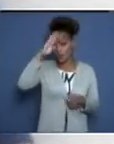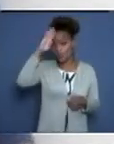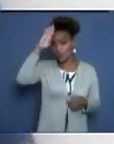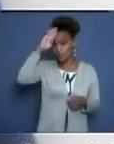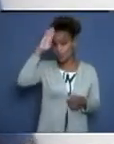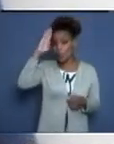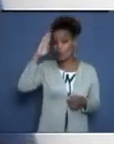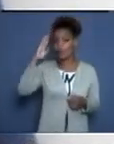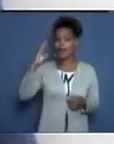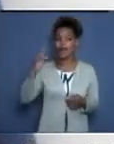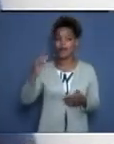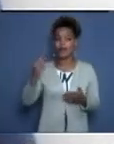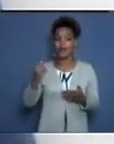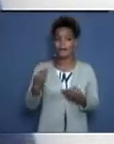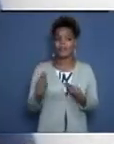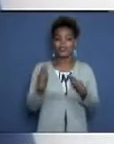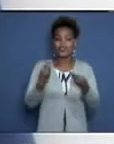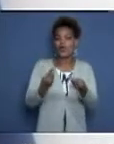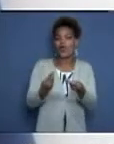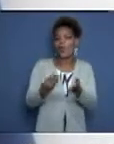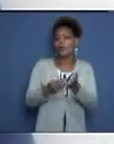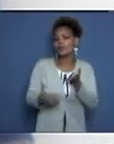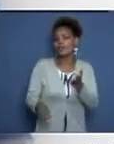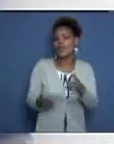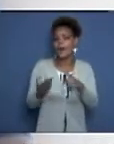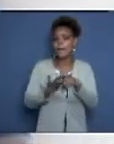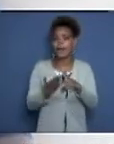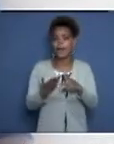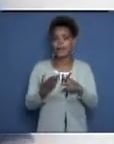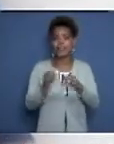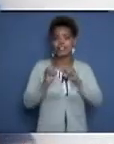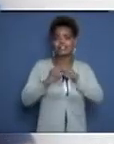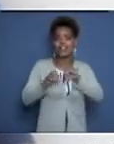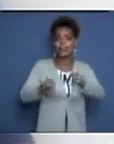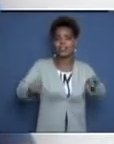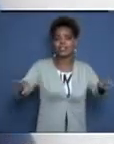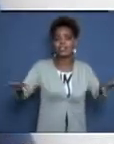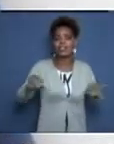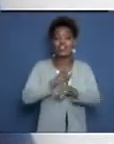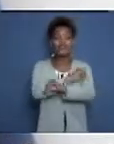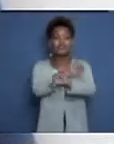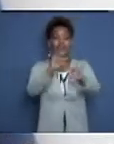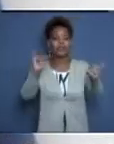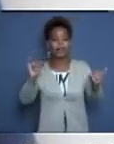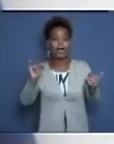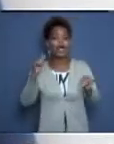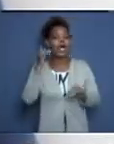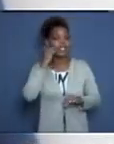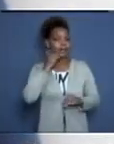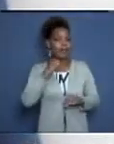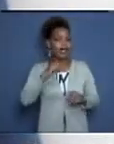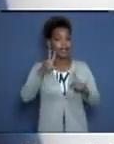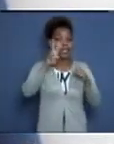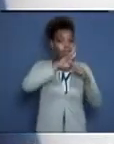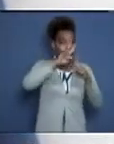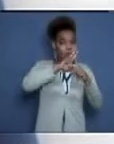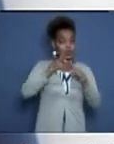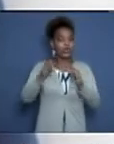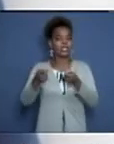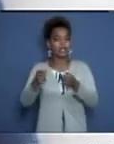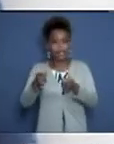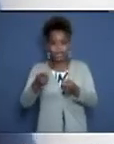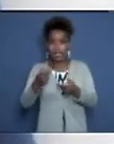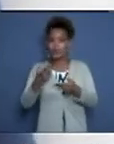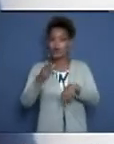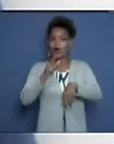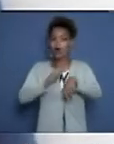la cobertura de estos Juegos Olímpicos. Es decir, que la radio y la televisión también cumplieron con creces al acumular